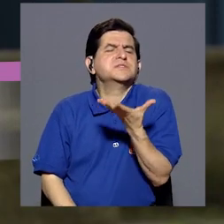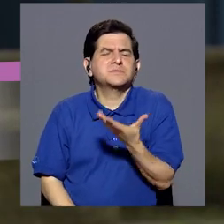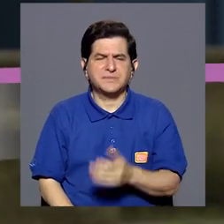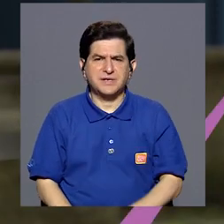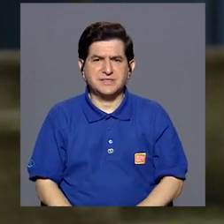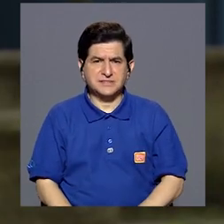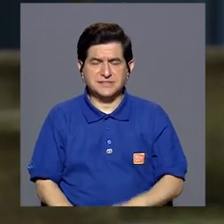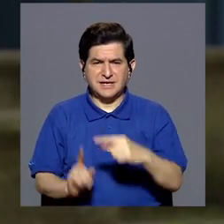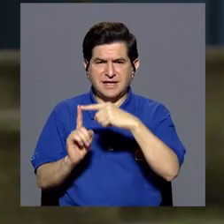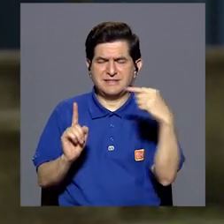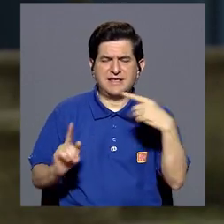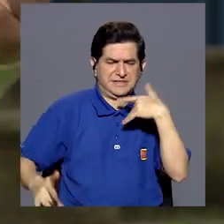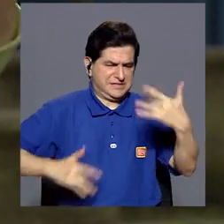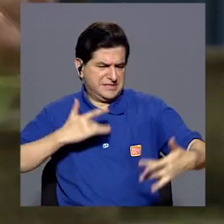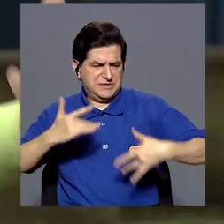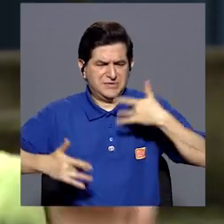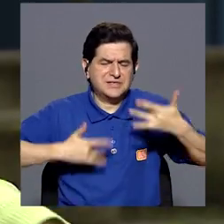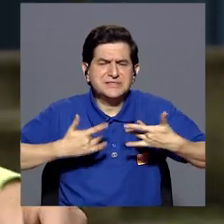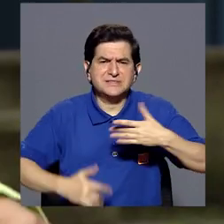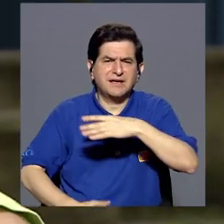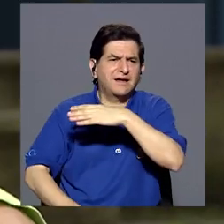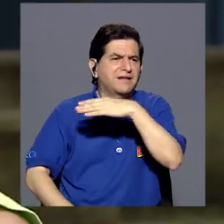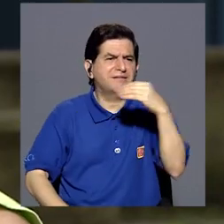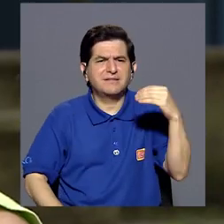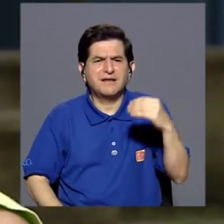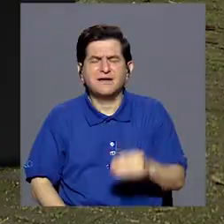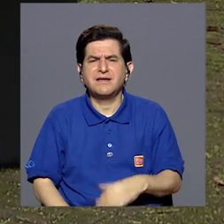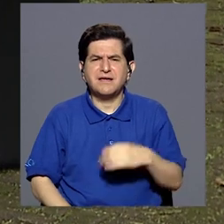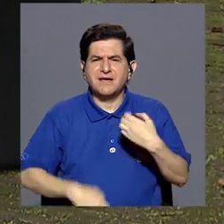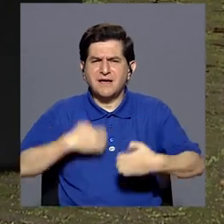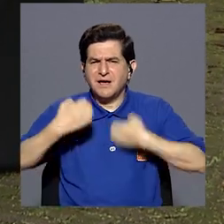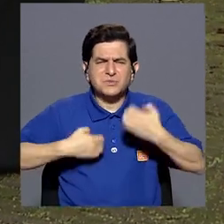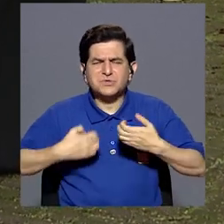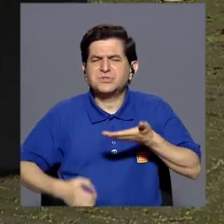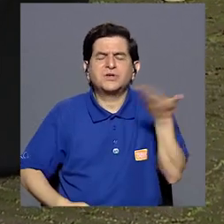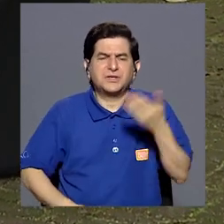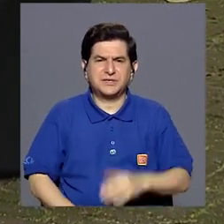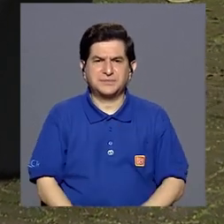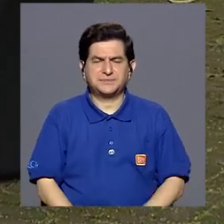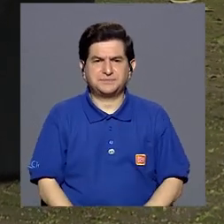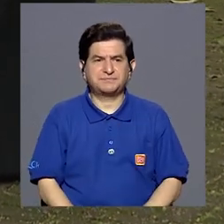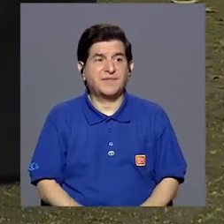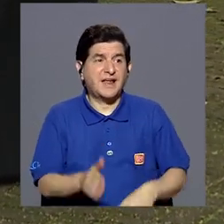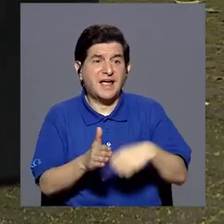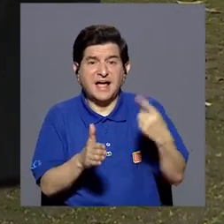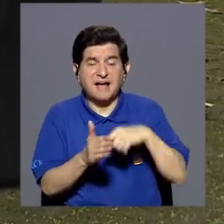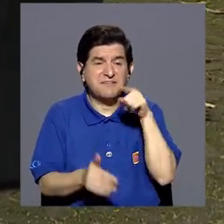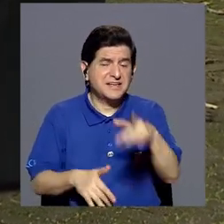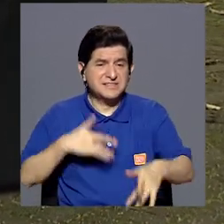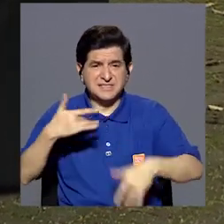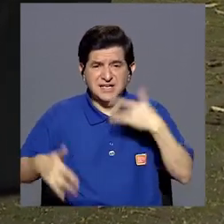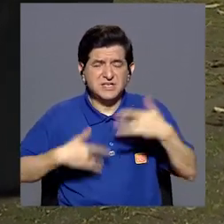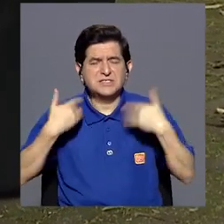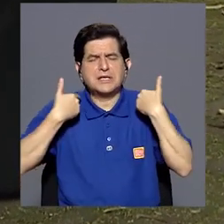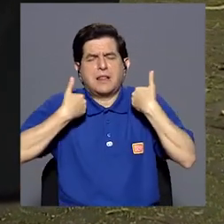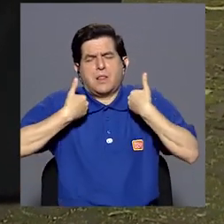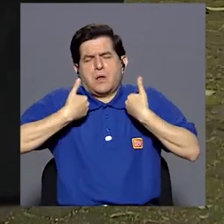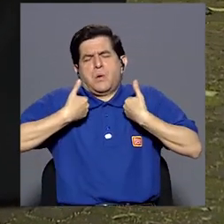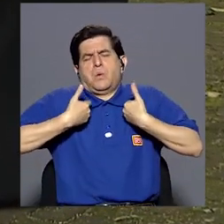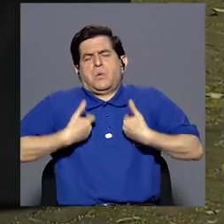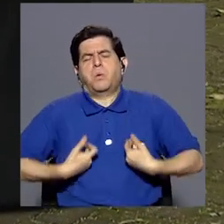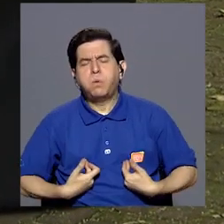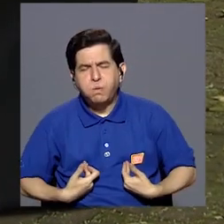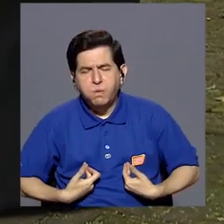sus sentimientos, desde sus emociones? A veces, ellos se sienten muy agotados